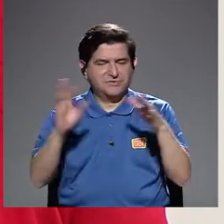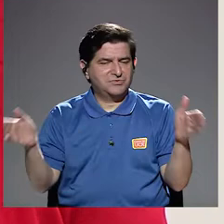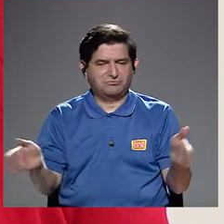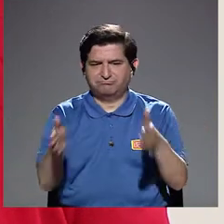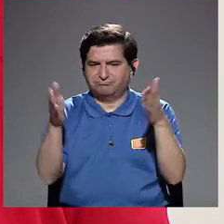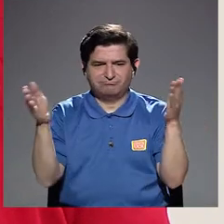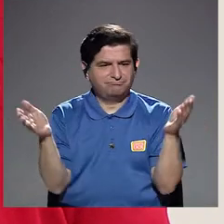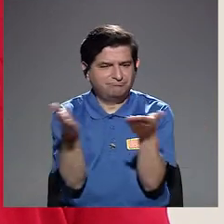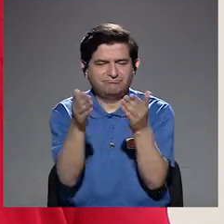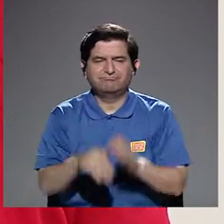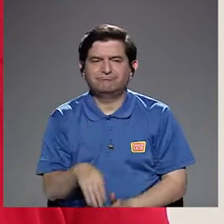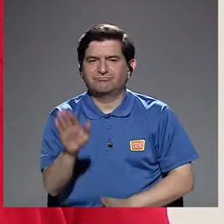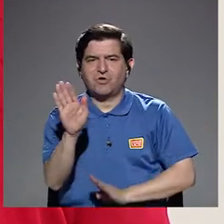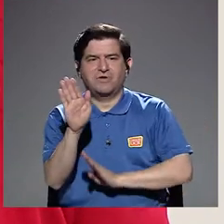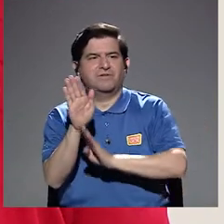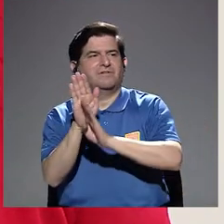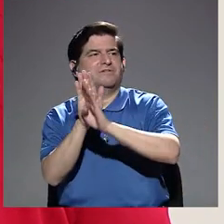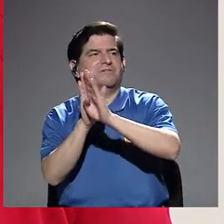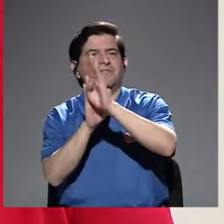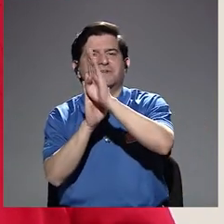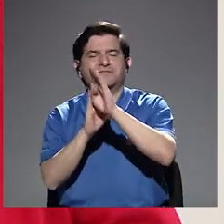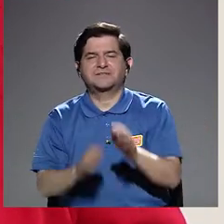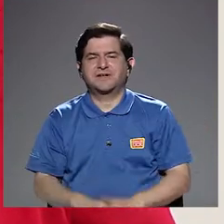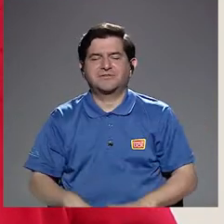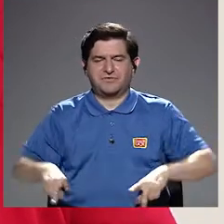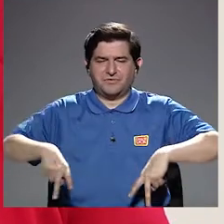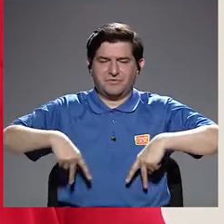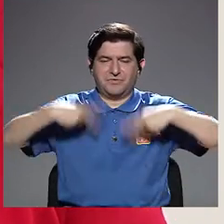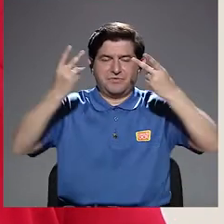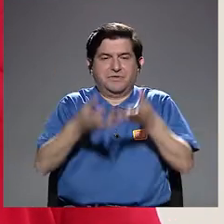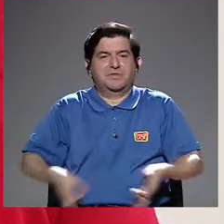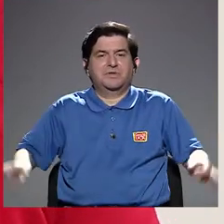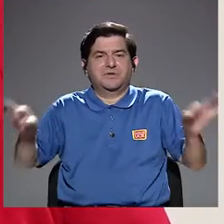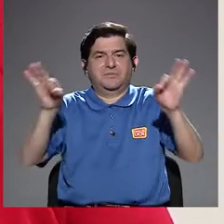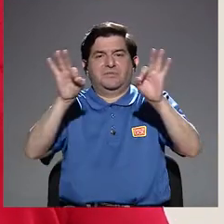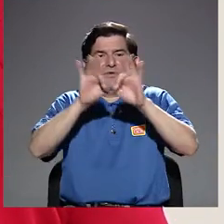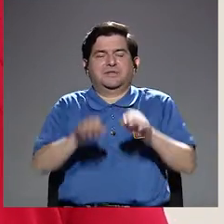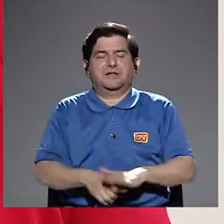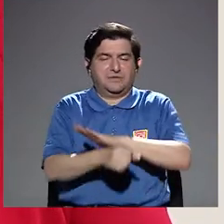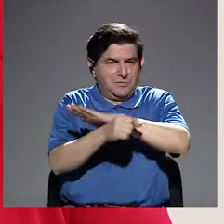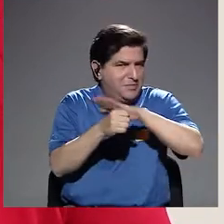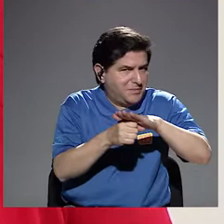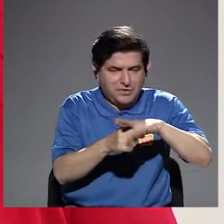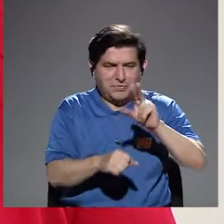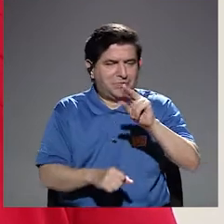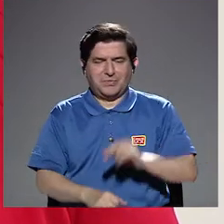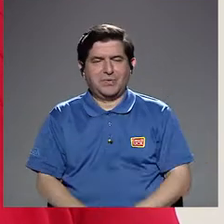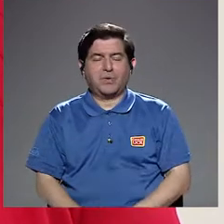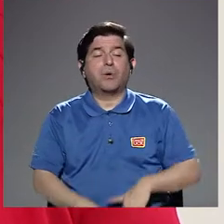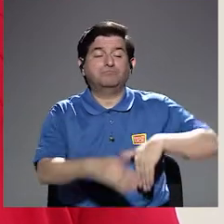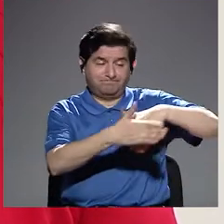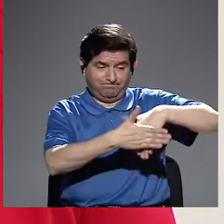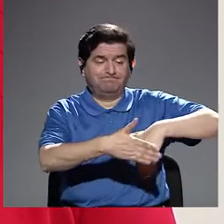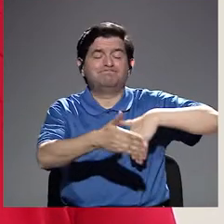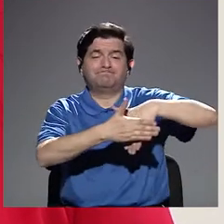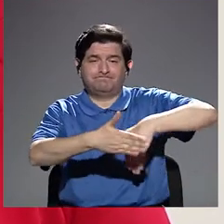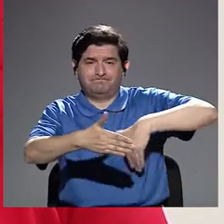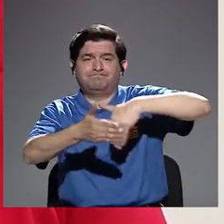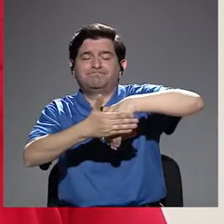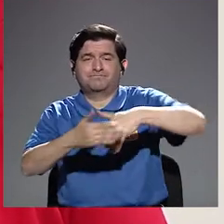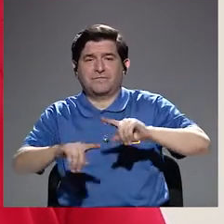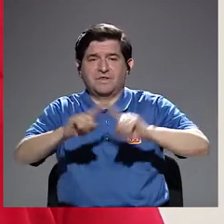promueva un desarrollo vital, importante a esta persona integral, sino más bien que puede obstaculizar